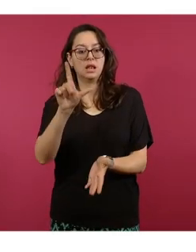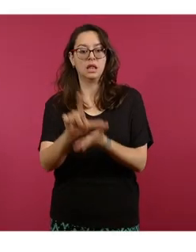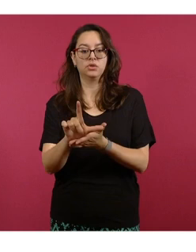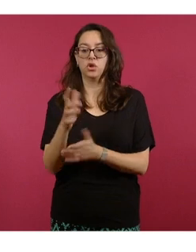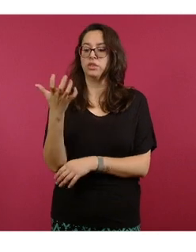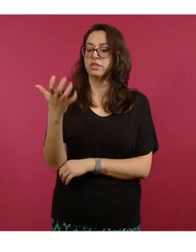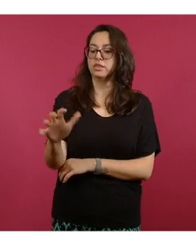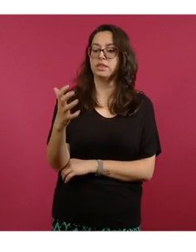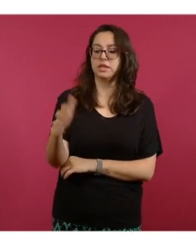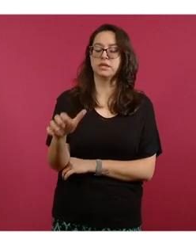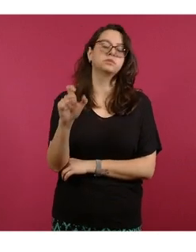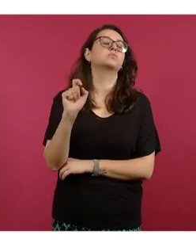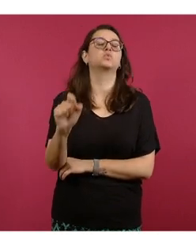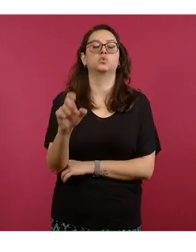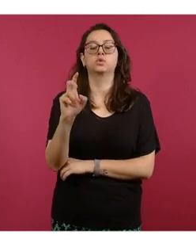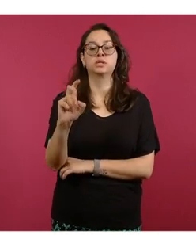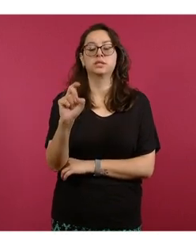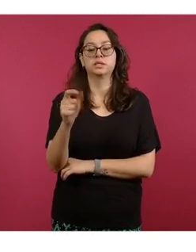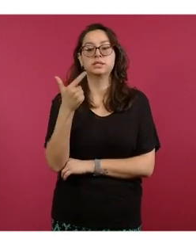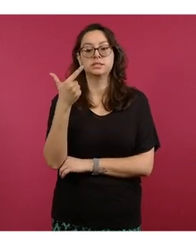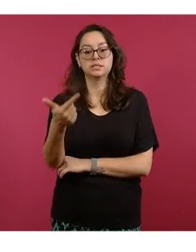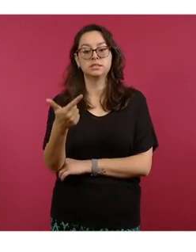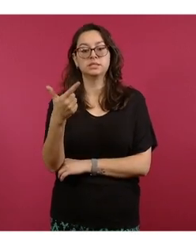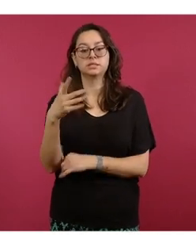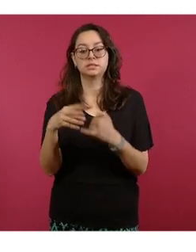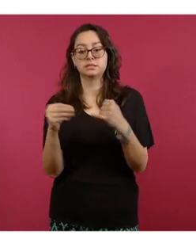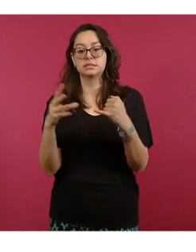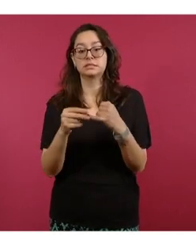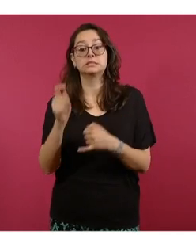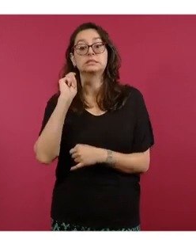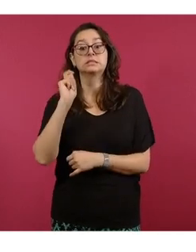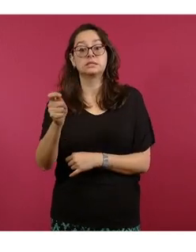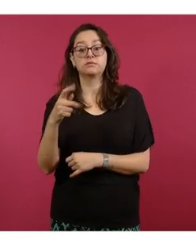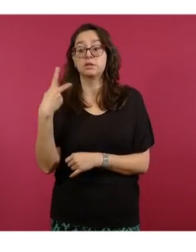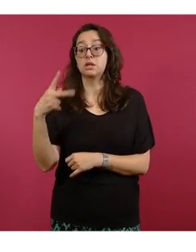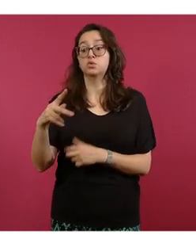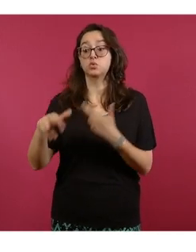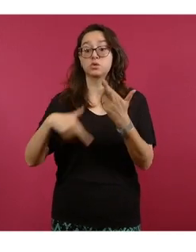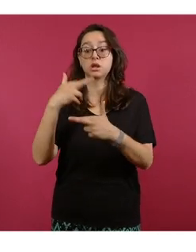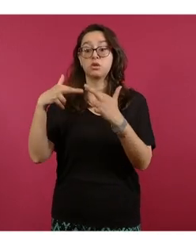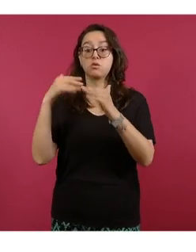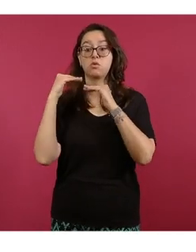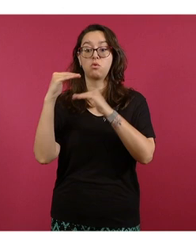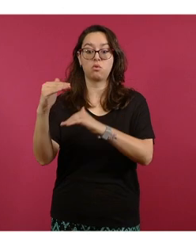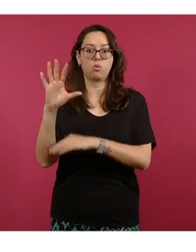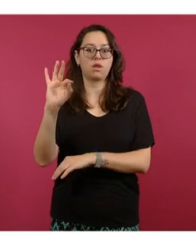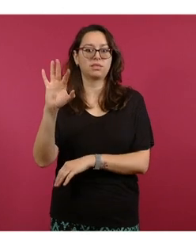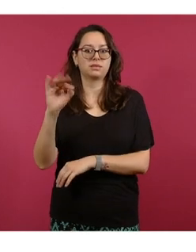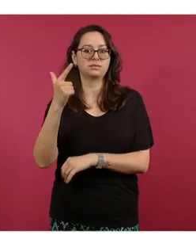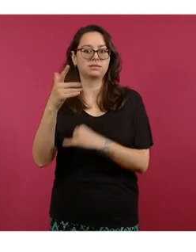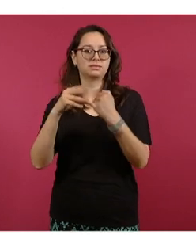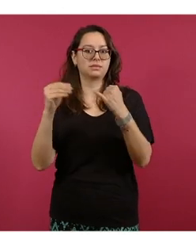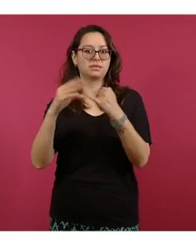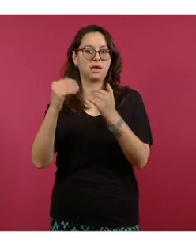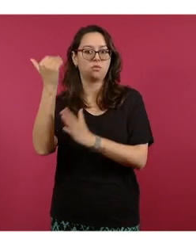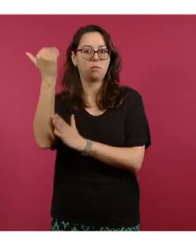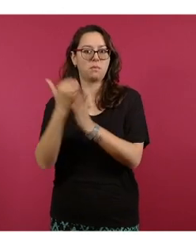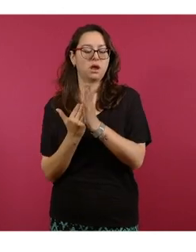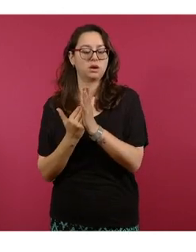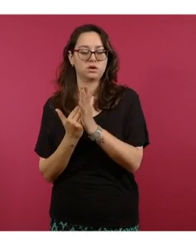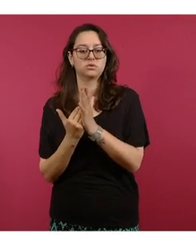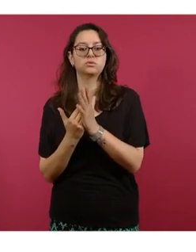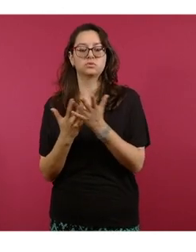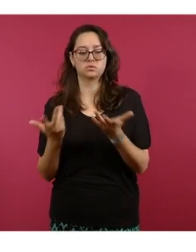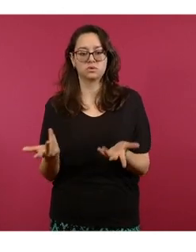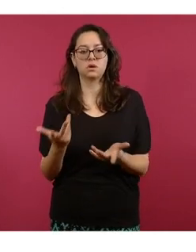pesos con 37 centavos, 42 pesos más barato que el máximo en su región. Otros casos también en Michoacán, Jalisco, Sinaloa